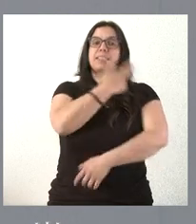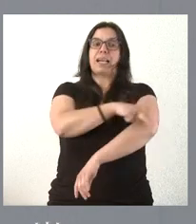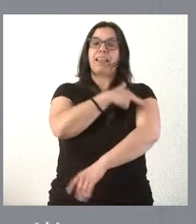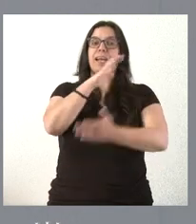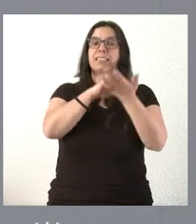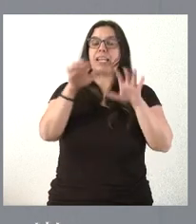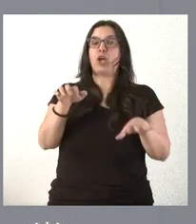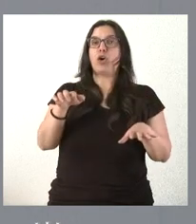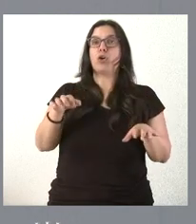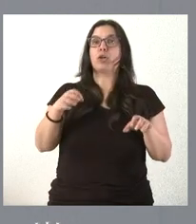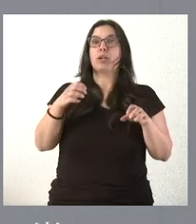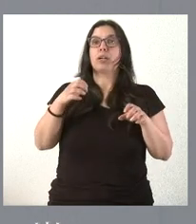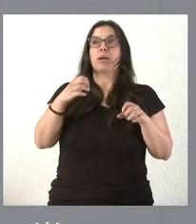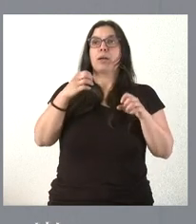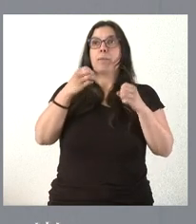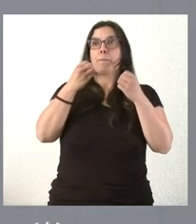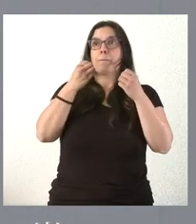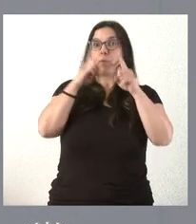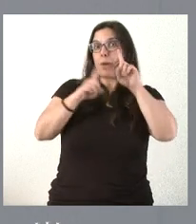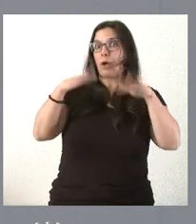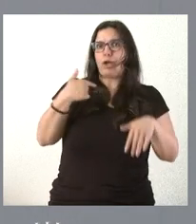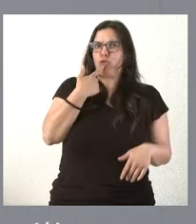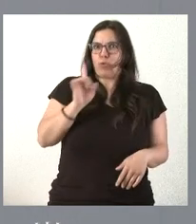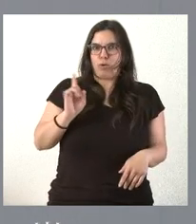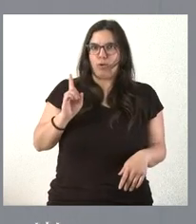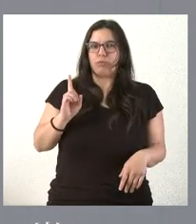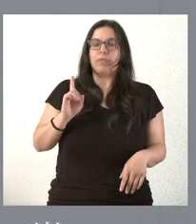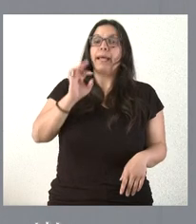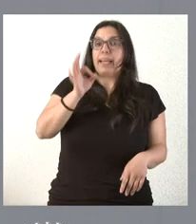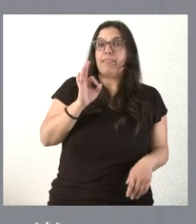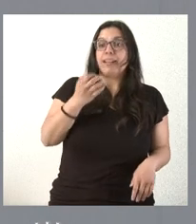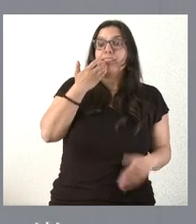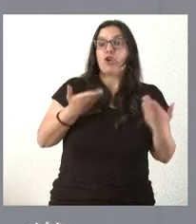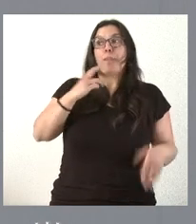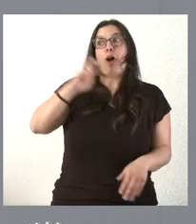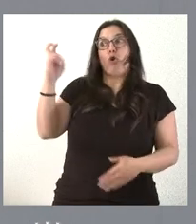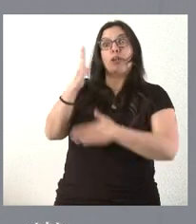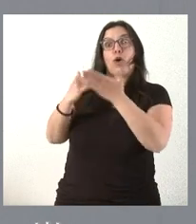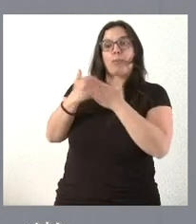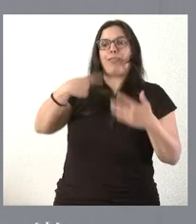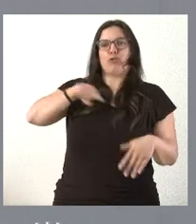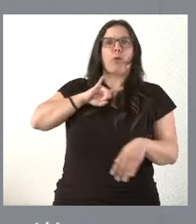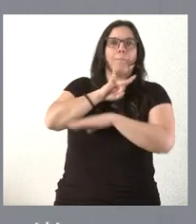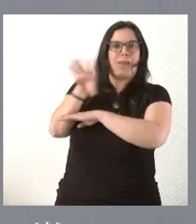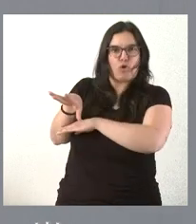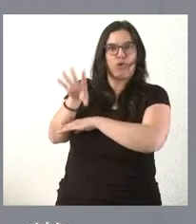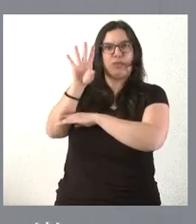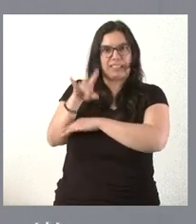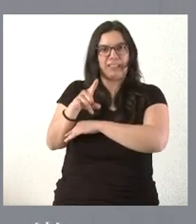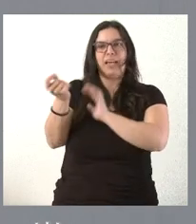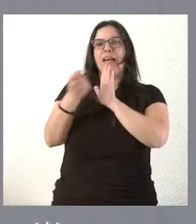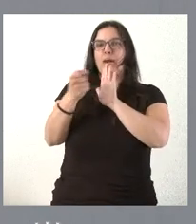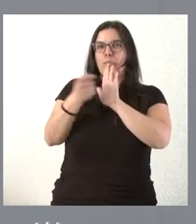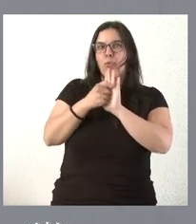León no tenga problemas. Es verdad que estamos mejor que otras comunidades autónomas. Tenemos una mejor valoración del sistema